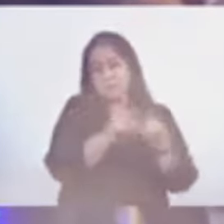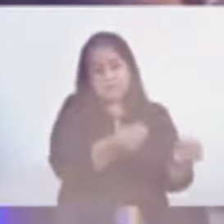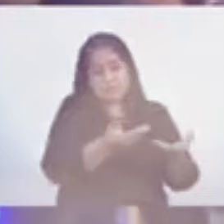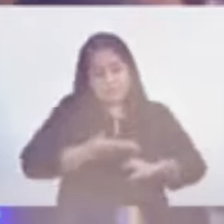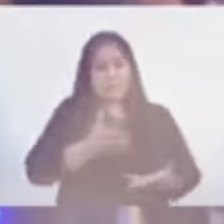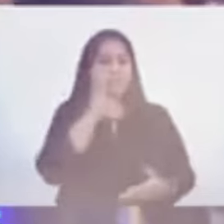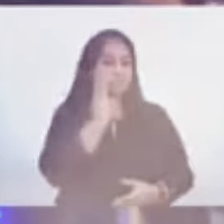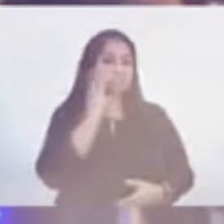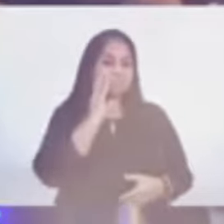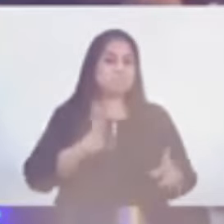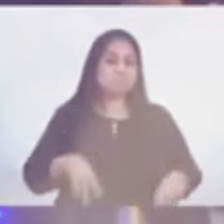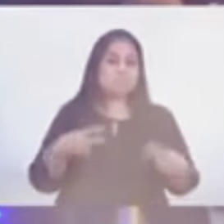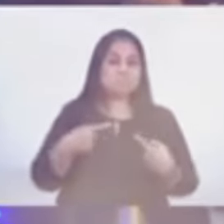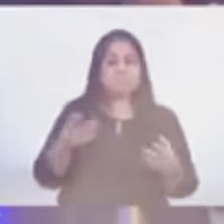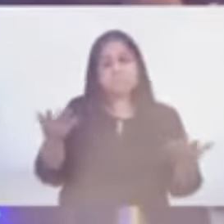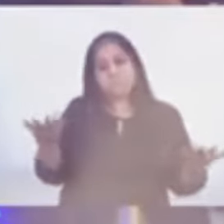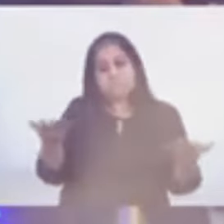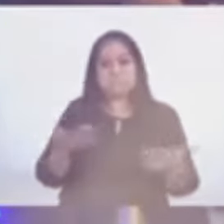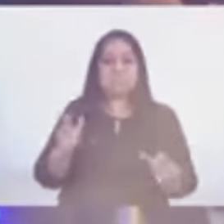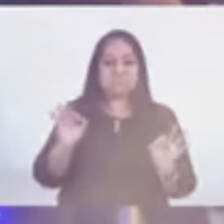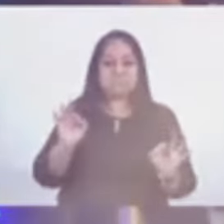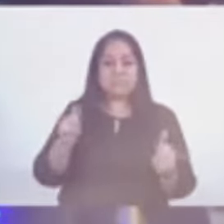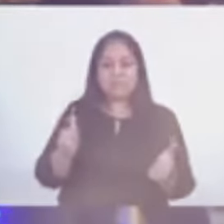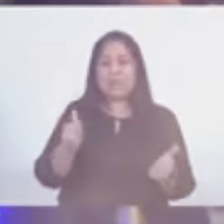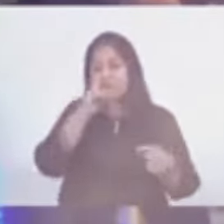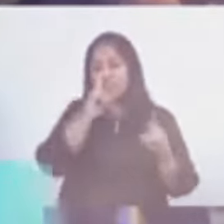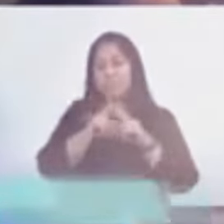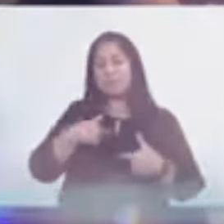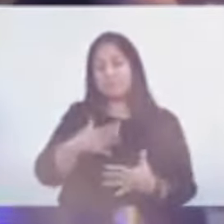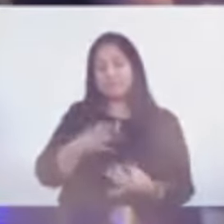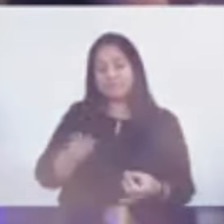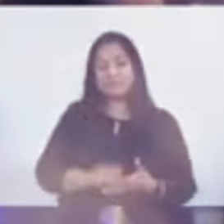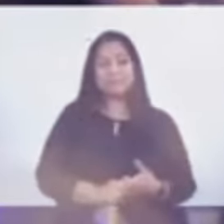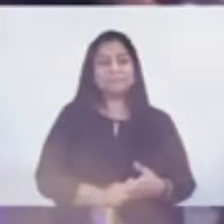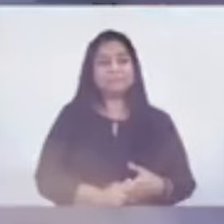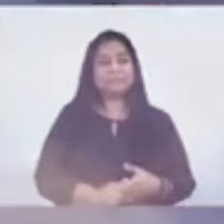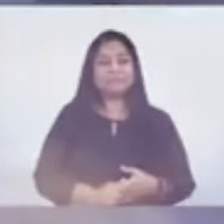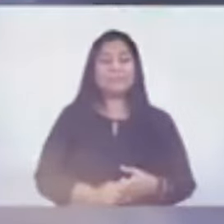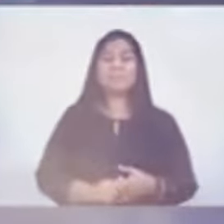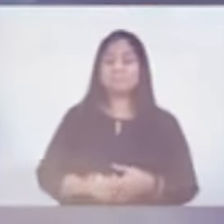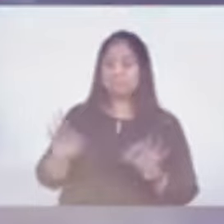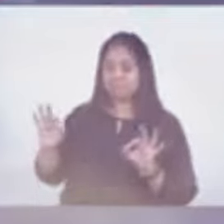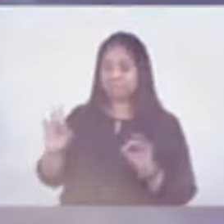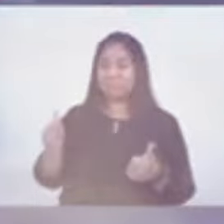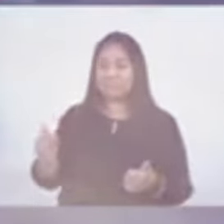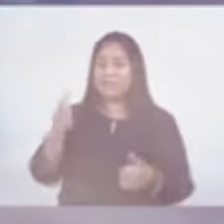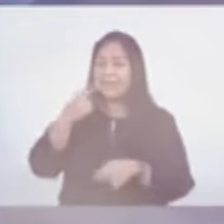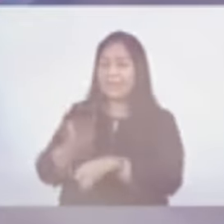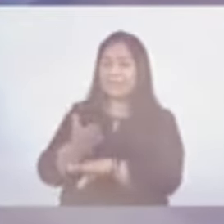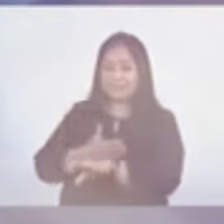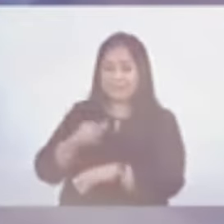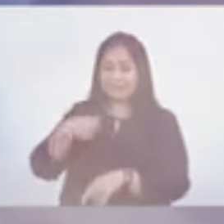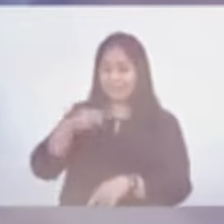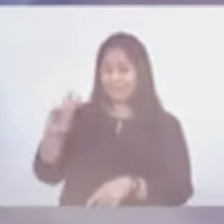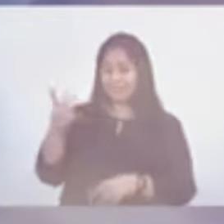experiencia de vida, pues, muy rica y muy interesante. Interesante, presidente. Antes de hacerle la segunda